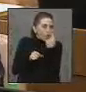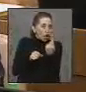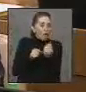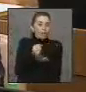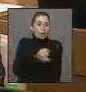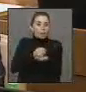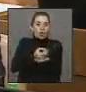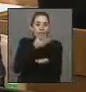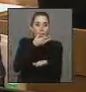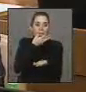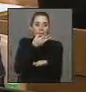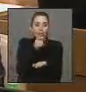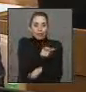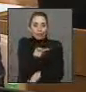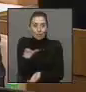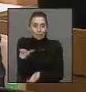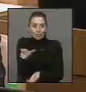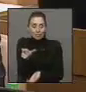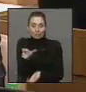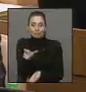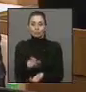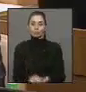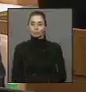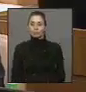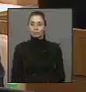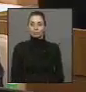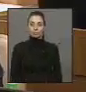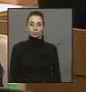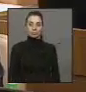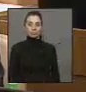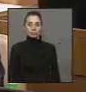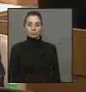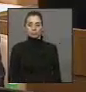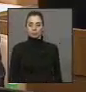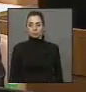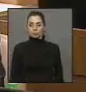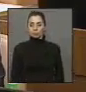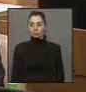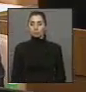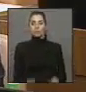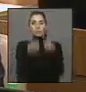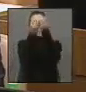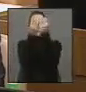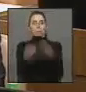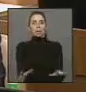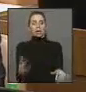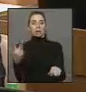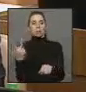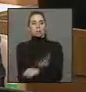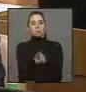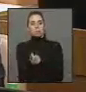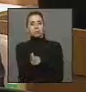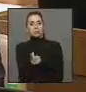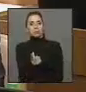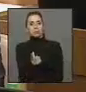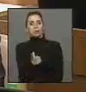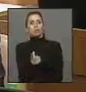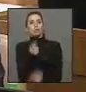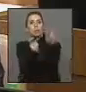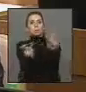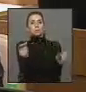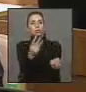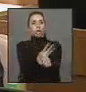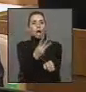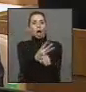los valores de los productos farmacéuticos, perjudicando gravemente, ¿no es cierto?, sobre todo a los sectores de nuestros